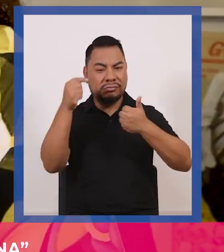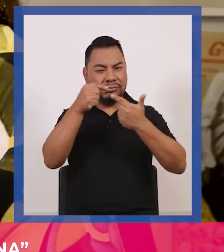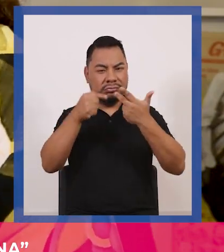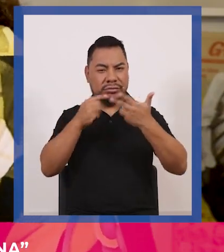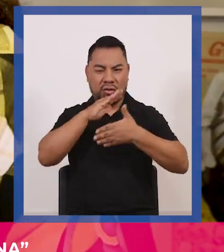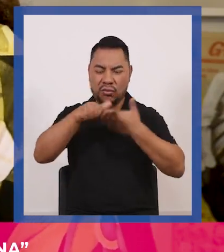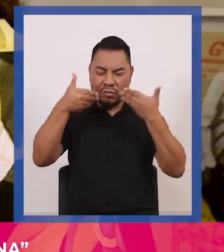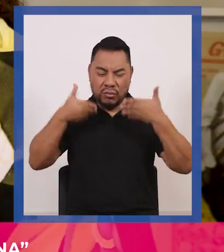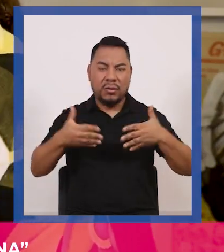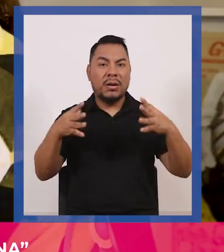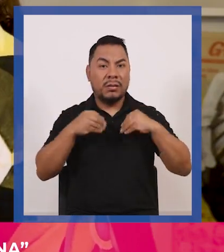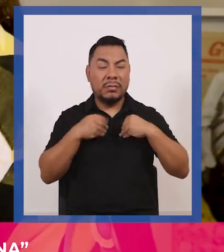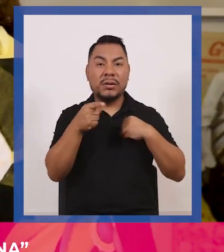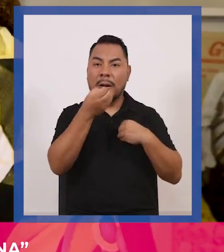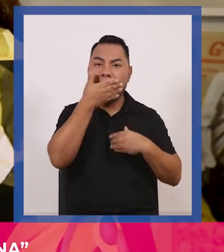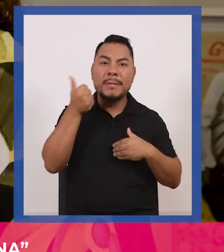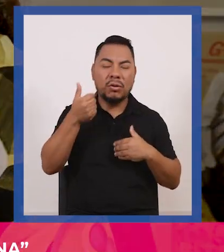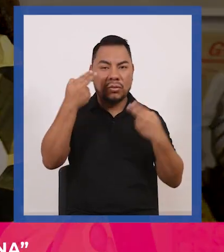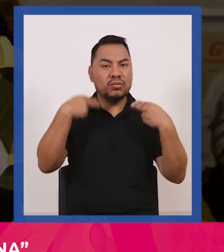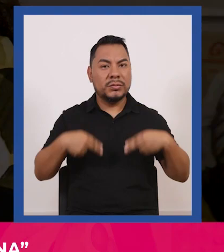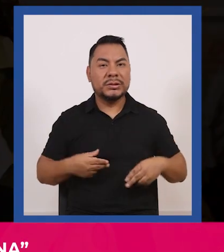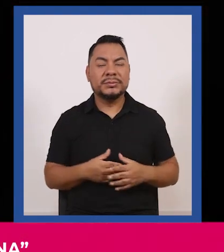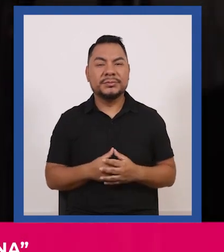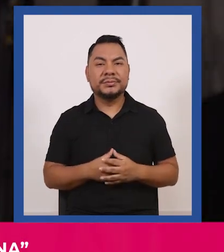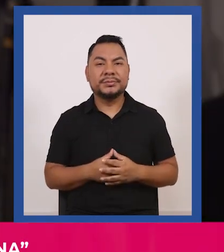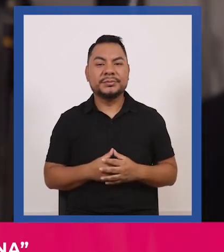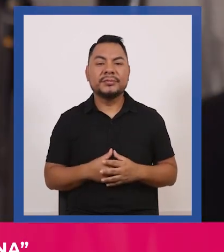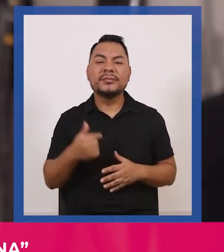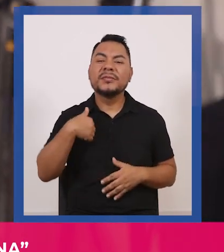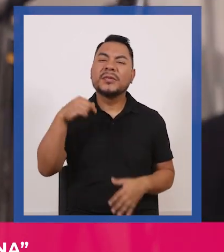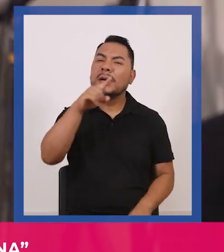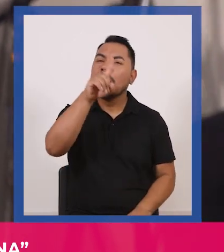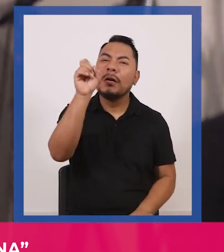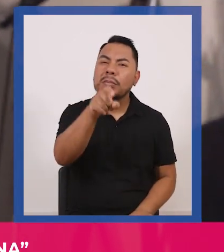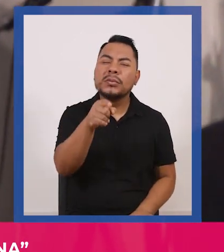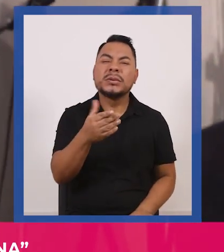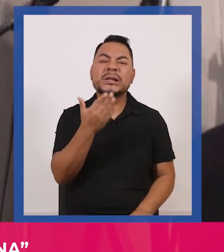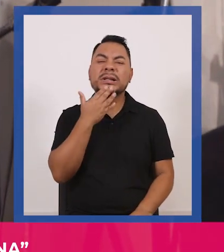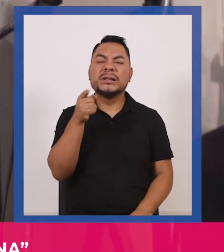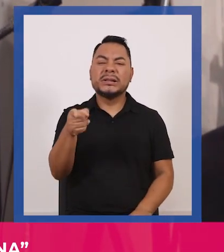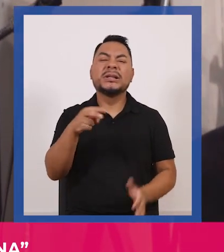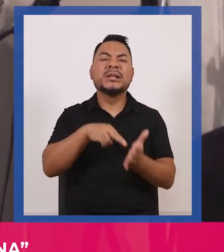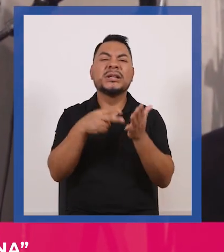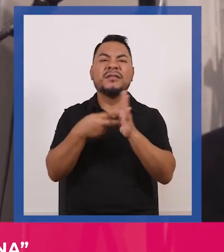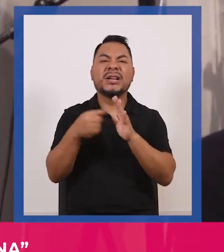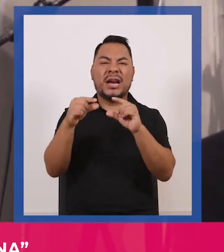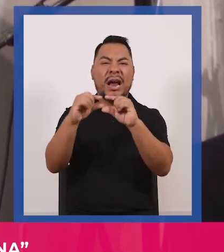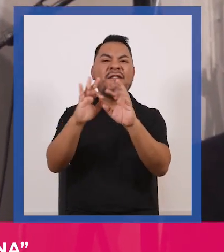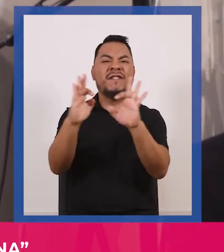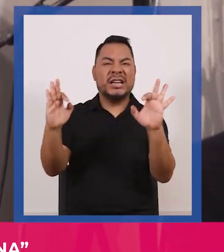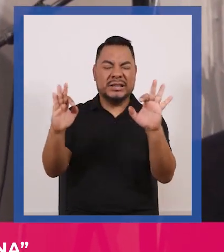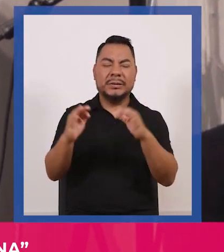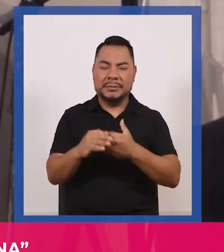tu ser integral ¿cómo puedes ser un mejor ser humano? yo me pregunto a ver ¿qué quiere decir ella con esta frase?